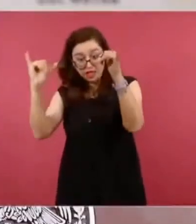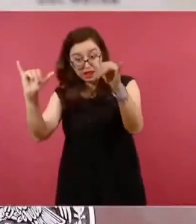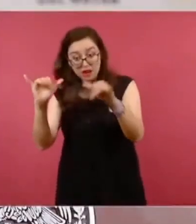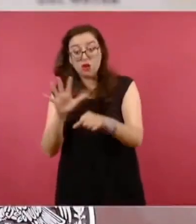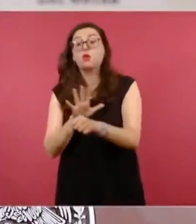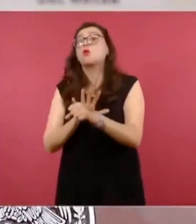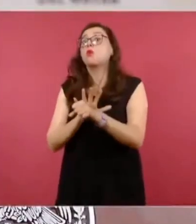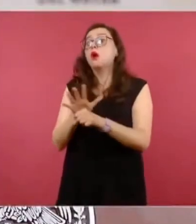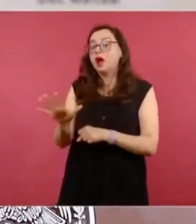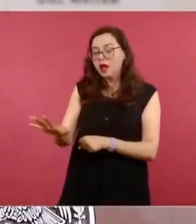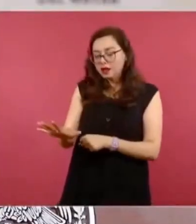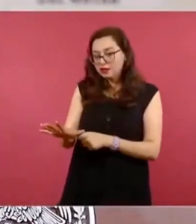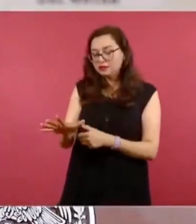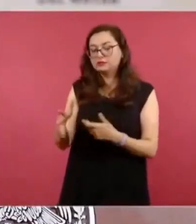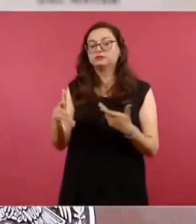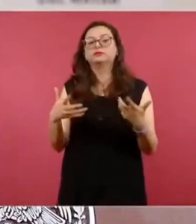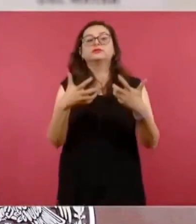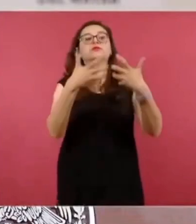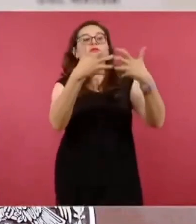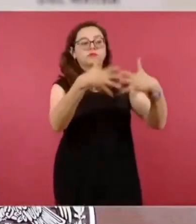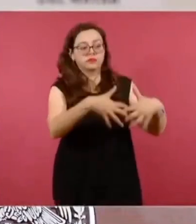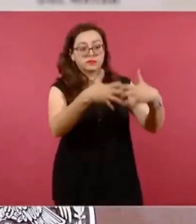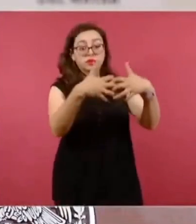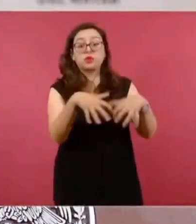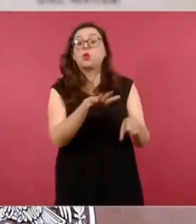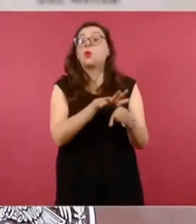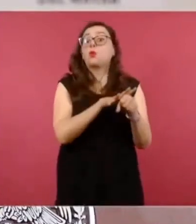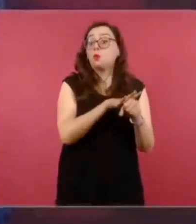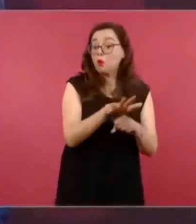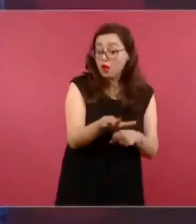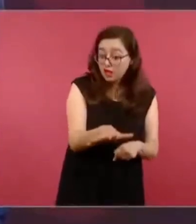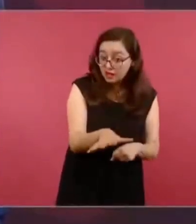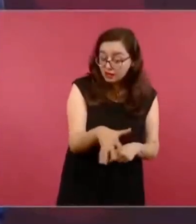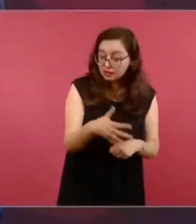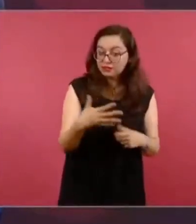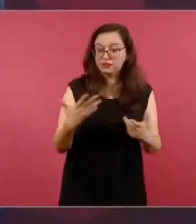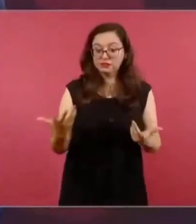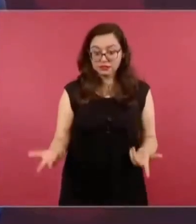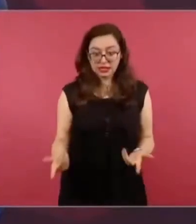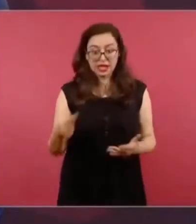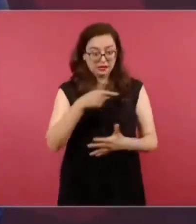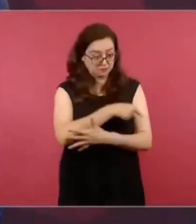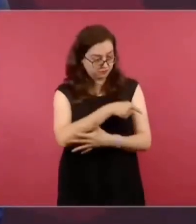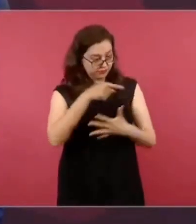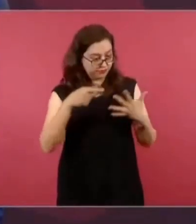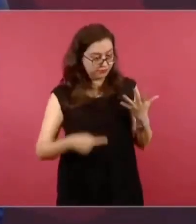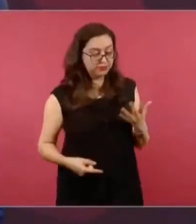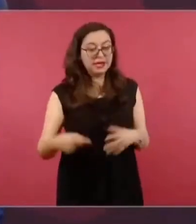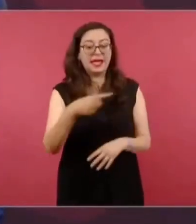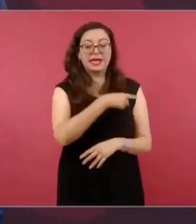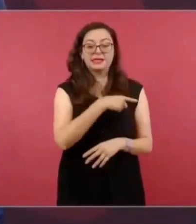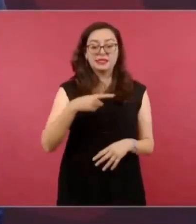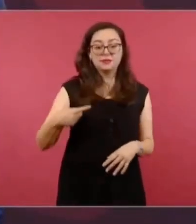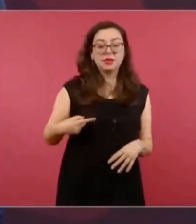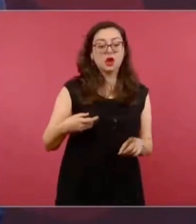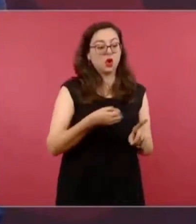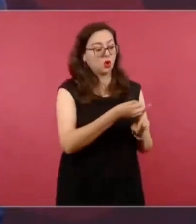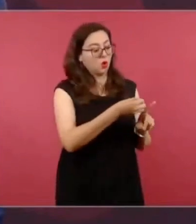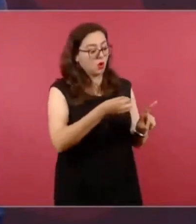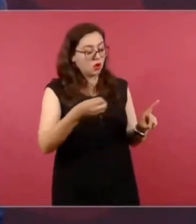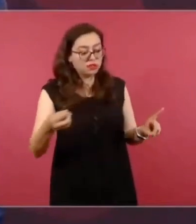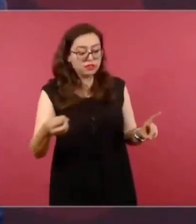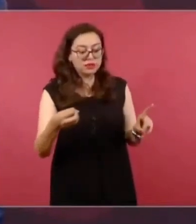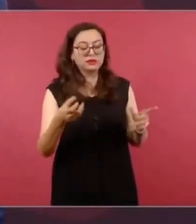industrias, ¿qué tipo de industrias?, todo lo relacionado con